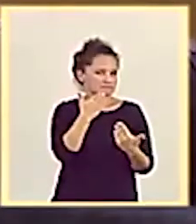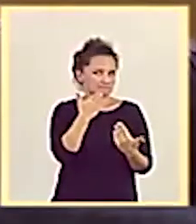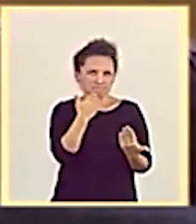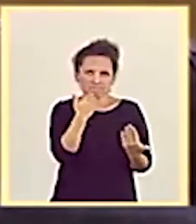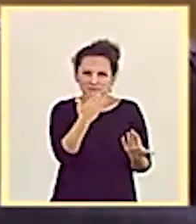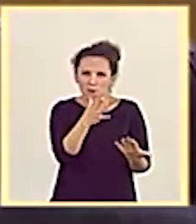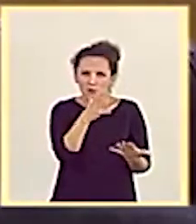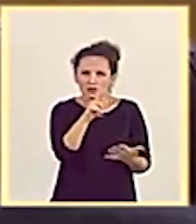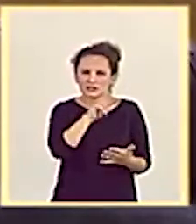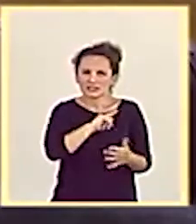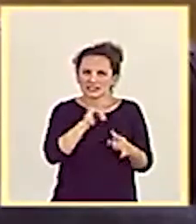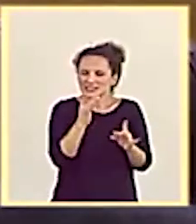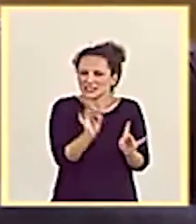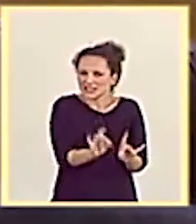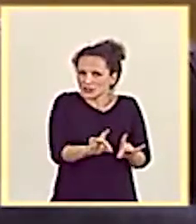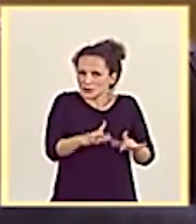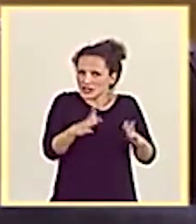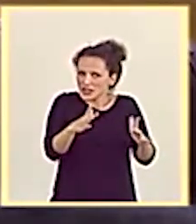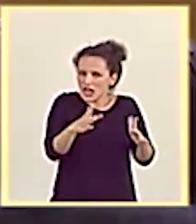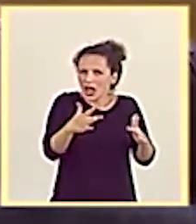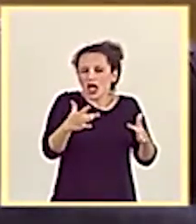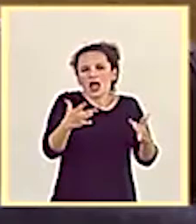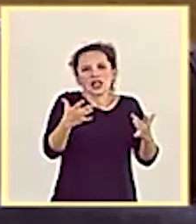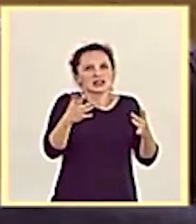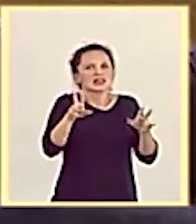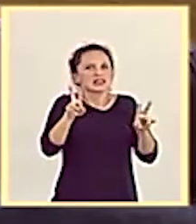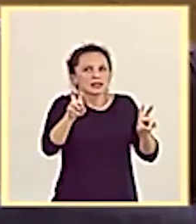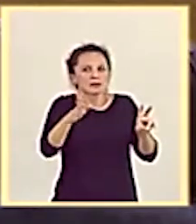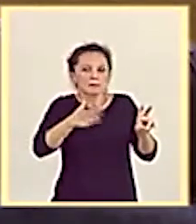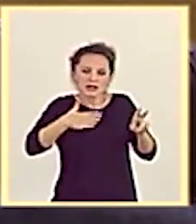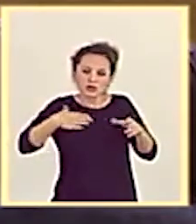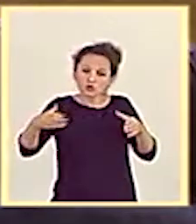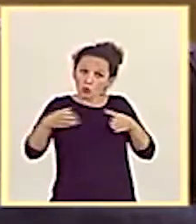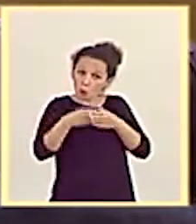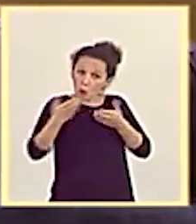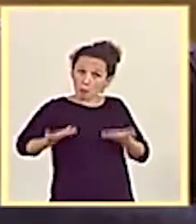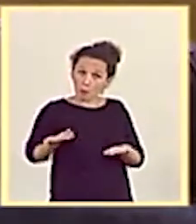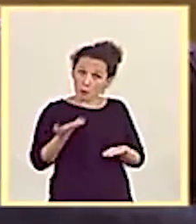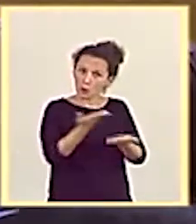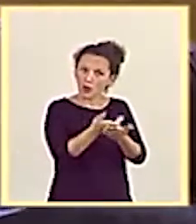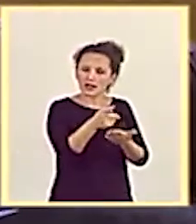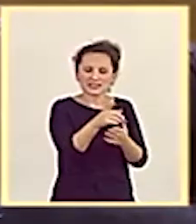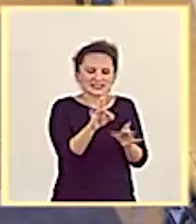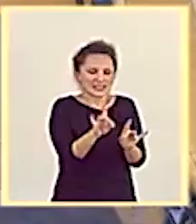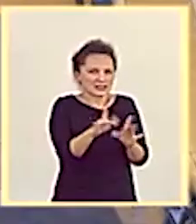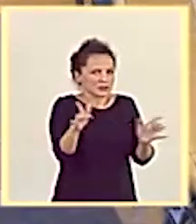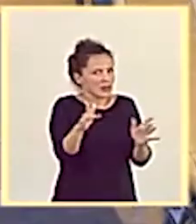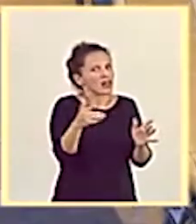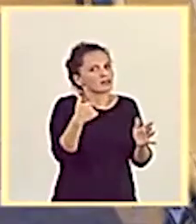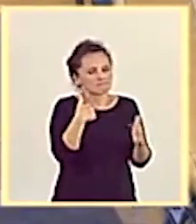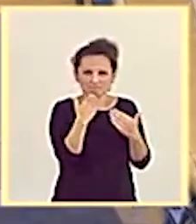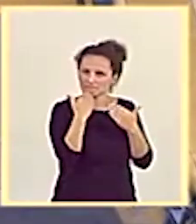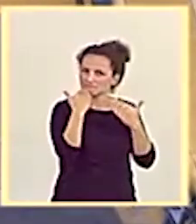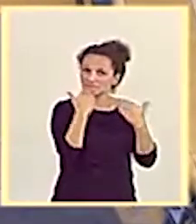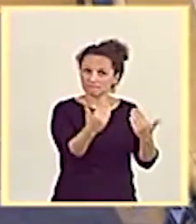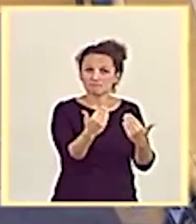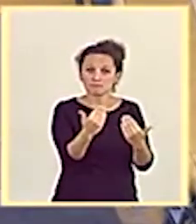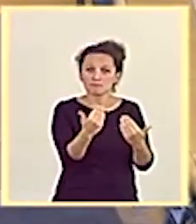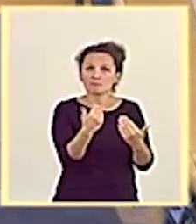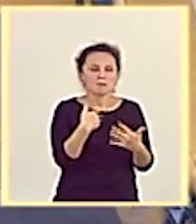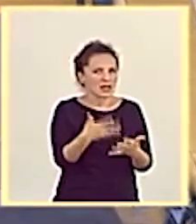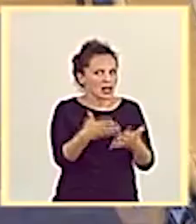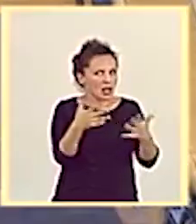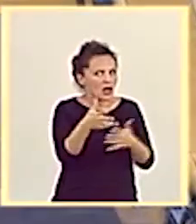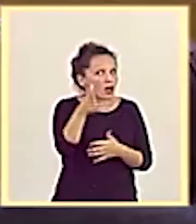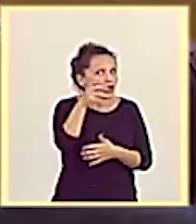acogida y la sensibilidad que suele tener con los temas que mi grupo le plantea. Me encanta haberle oído